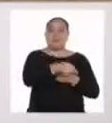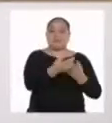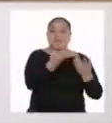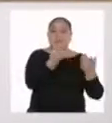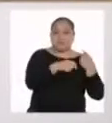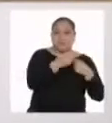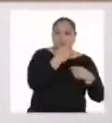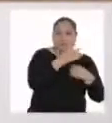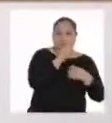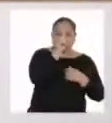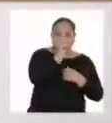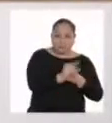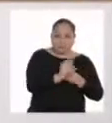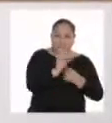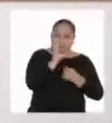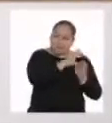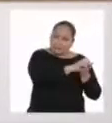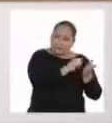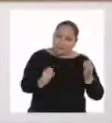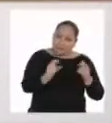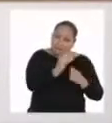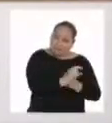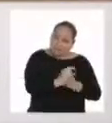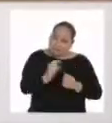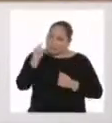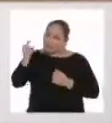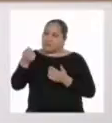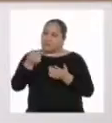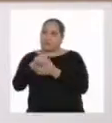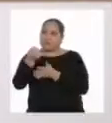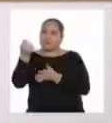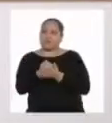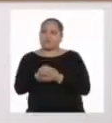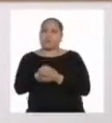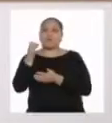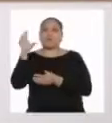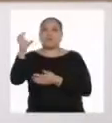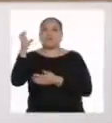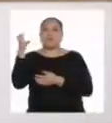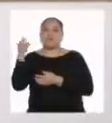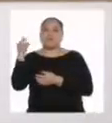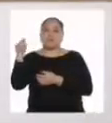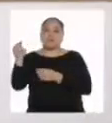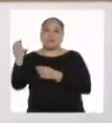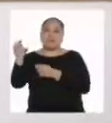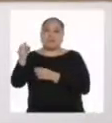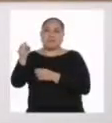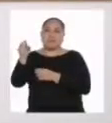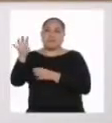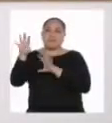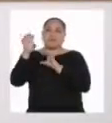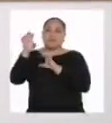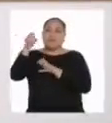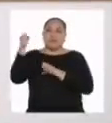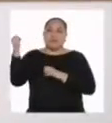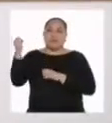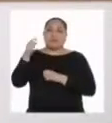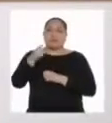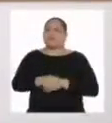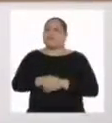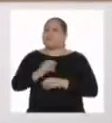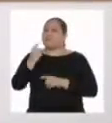es menor, porque van a coger una parte y destinarlo a la compra de un refrigerador, el costo de oportunidad